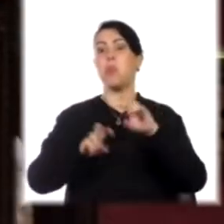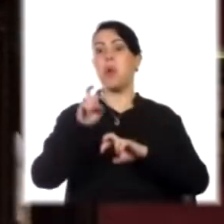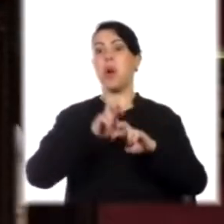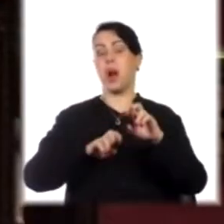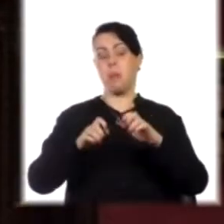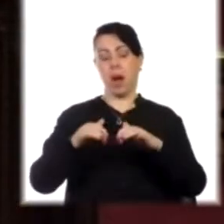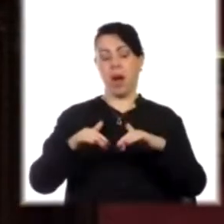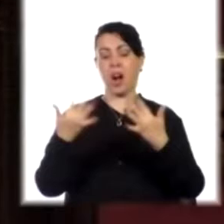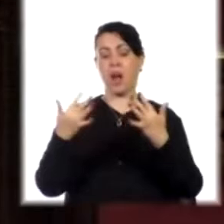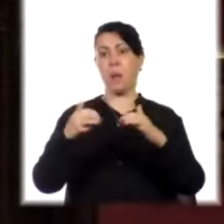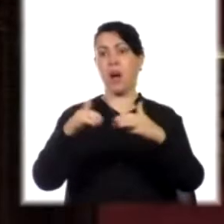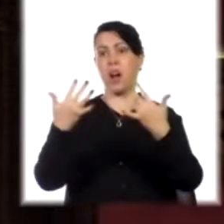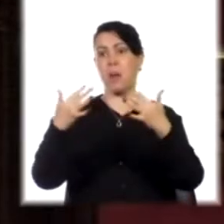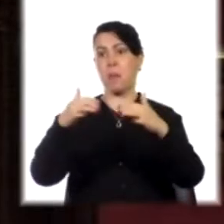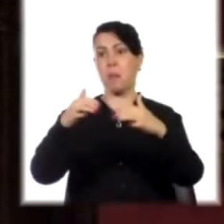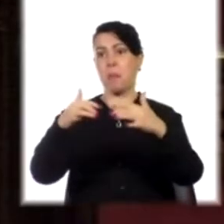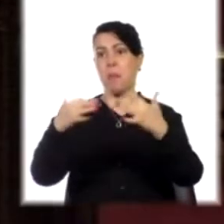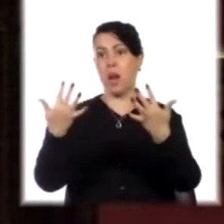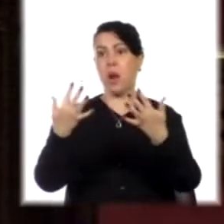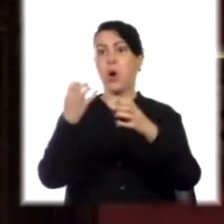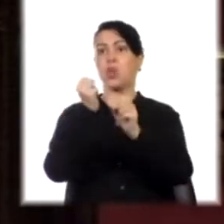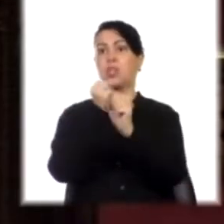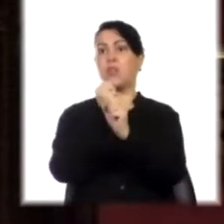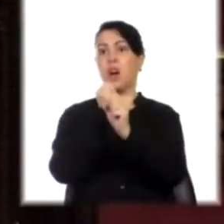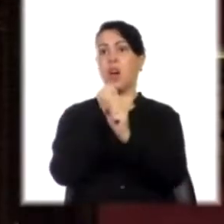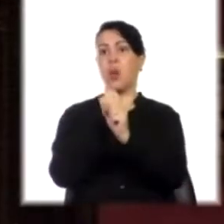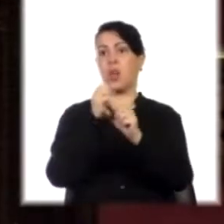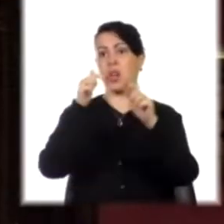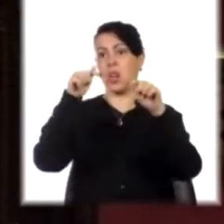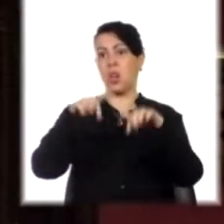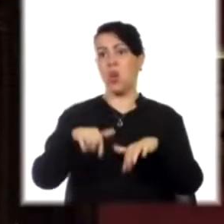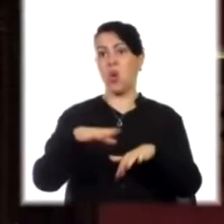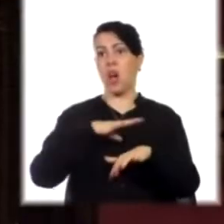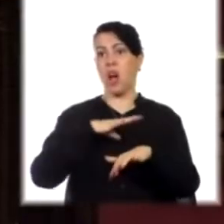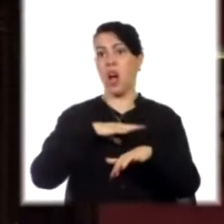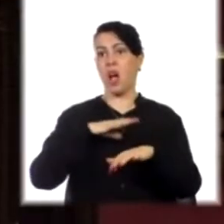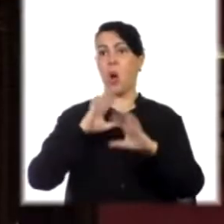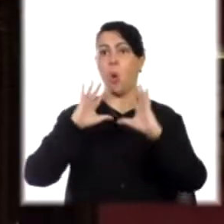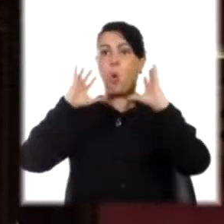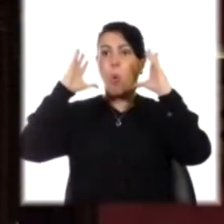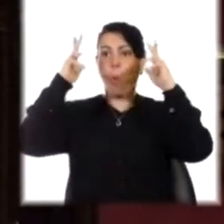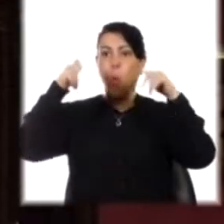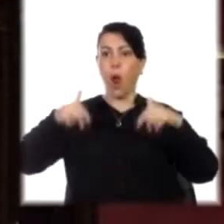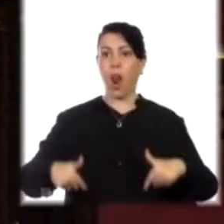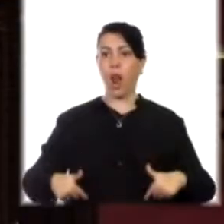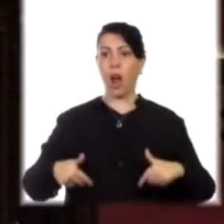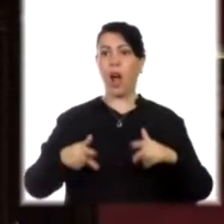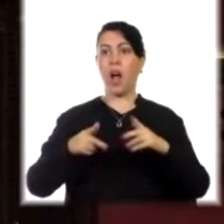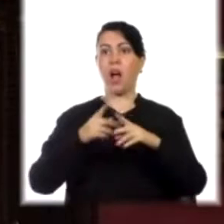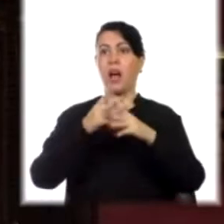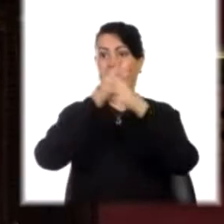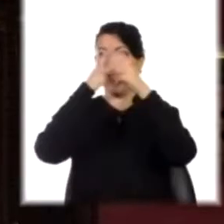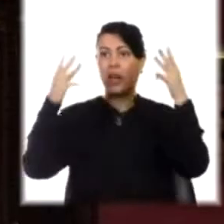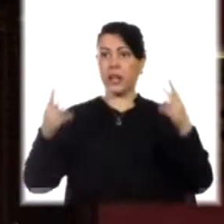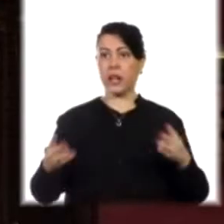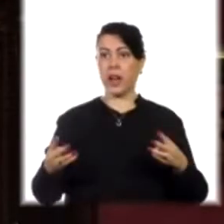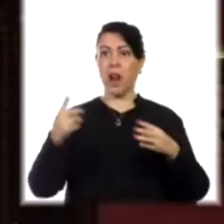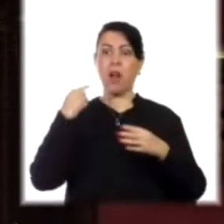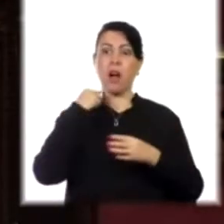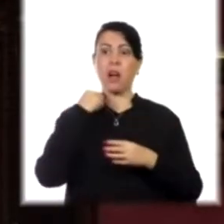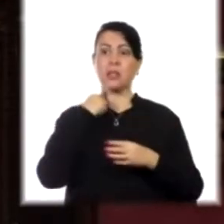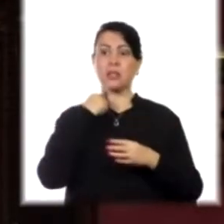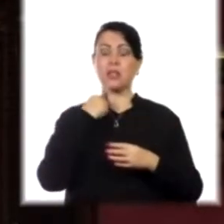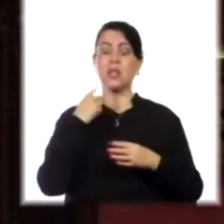agravamiento del conflicto con trabajadores que hoy se encuentran en una huelga general, los trabajadores del gas, y que al mismo